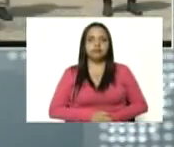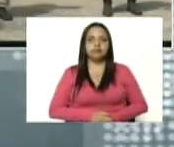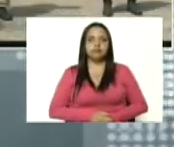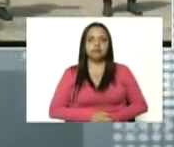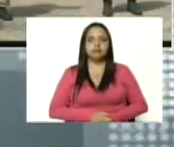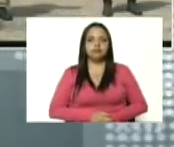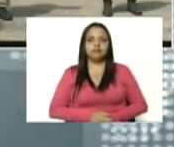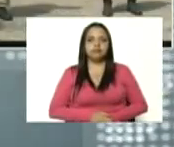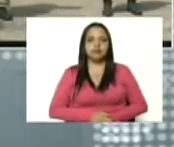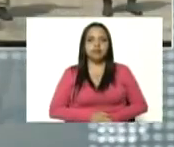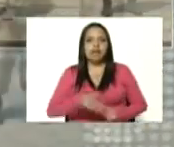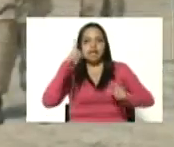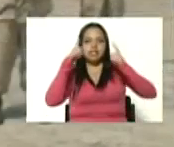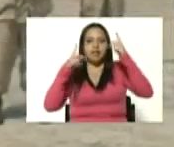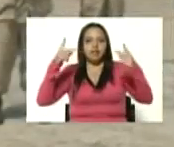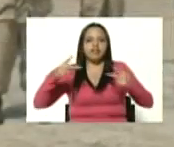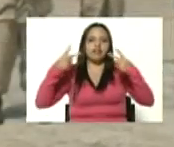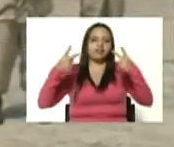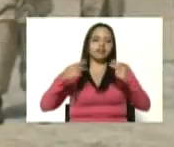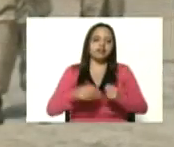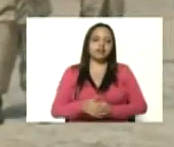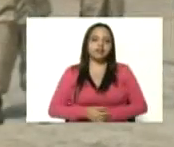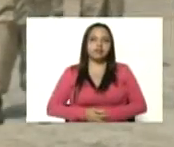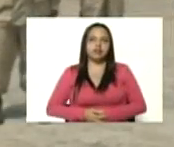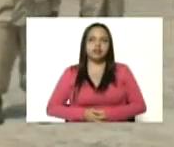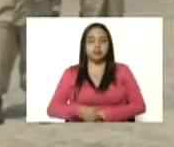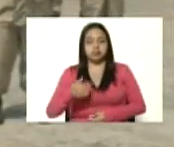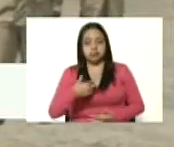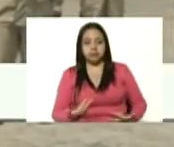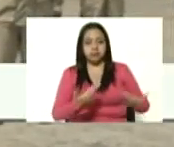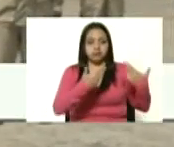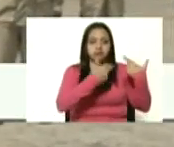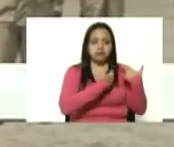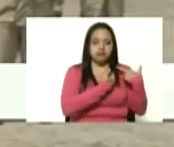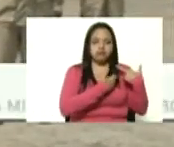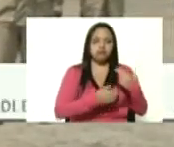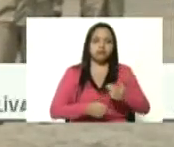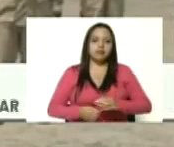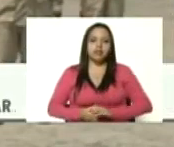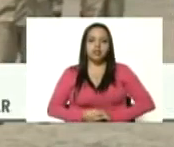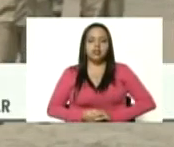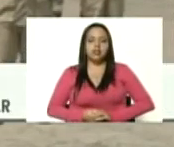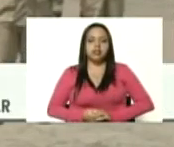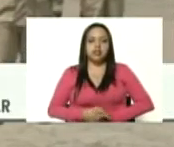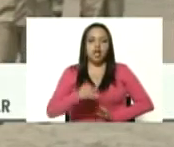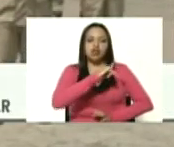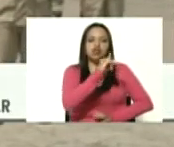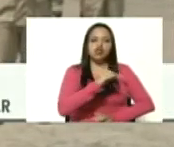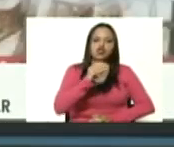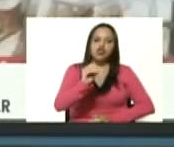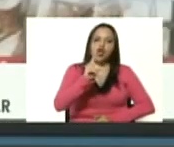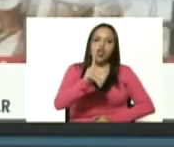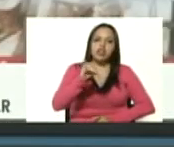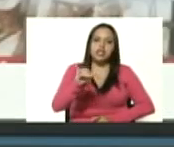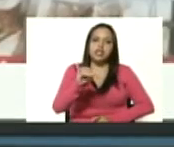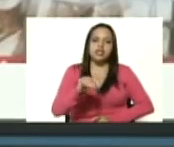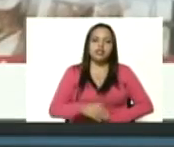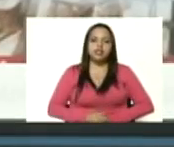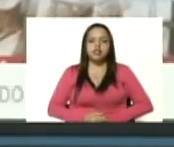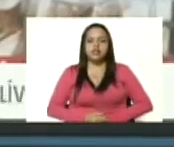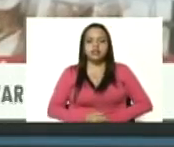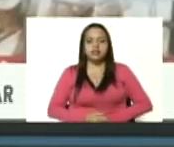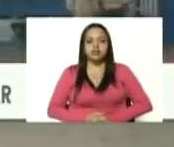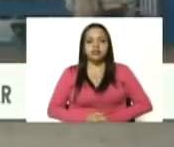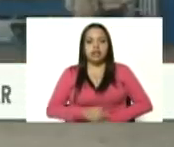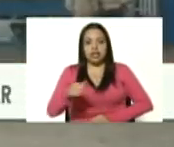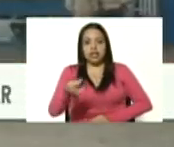Chávez vive mi comandante en jefe general de brigada Armando José Carrillo Peñalosa comandante de la Soda y de milicia Bolívar me encuentro en el